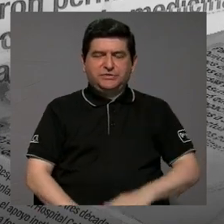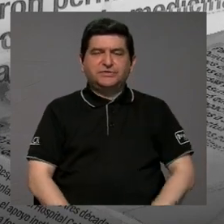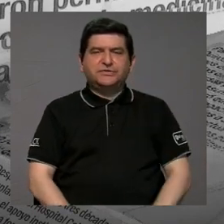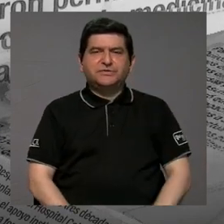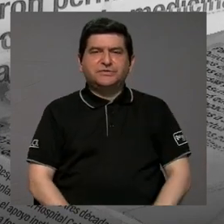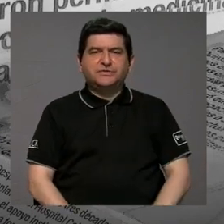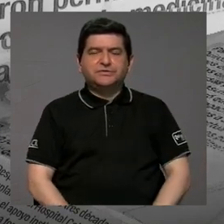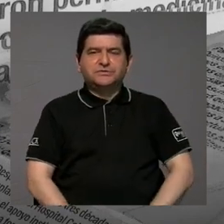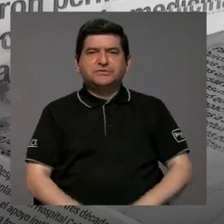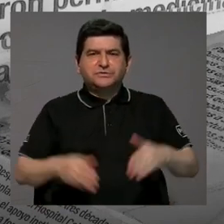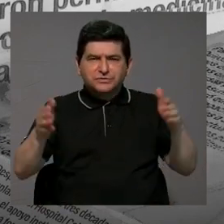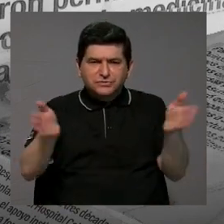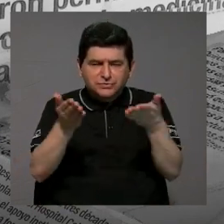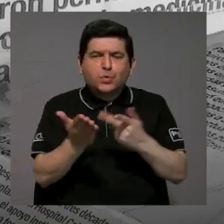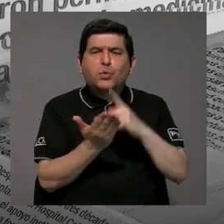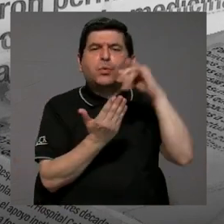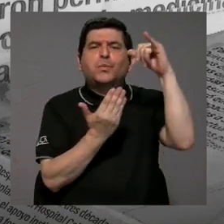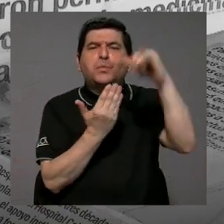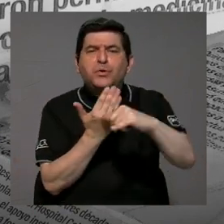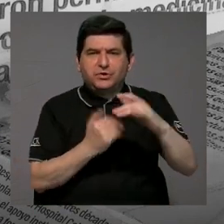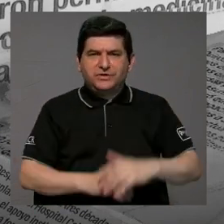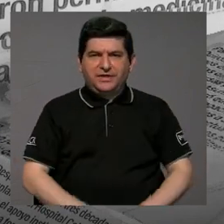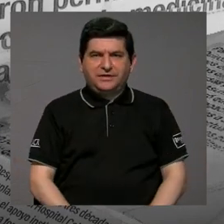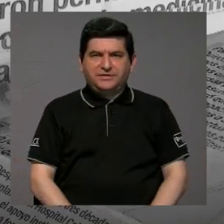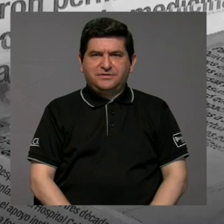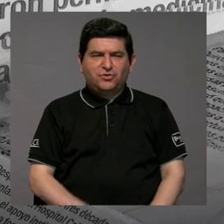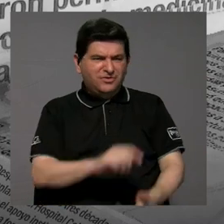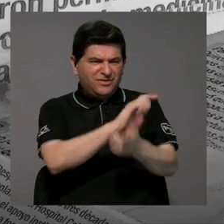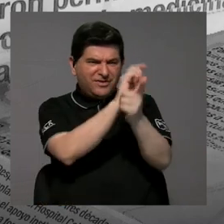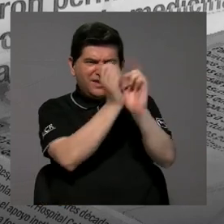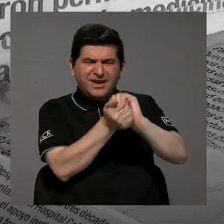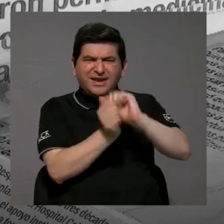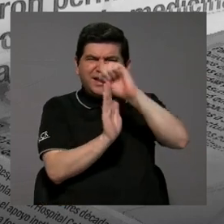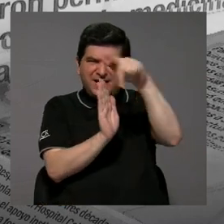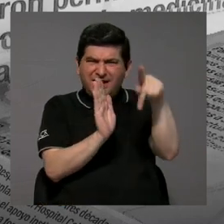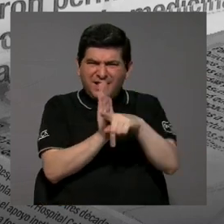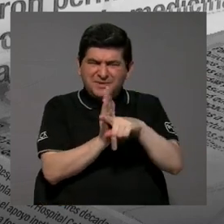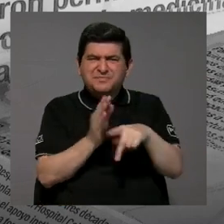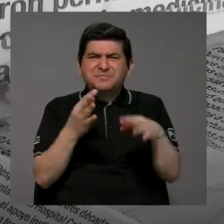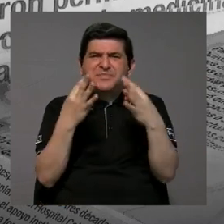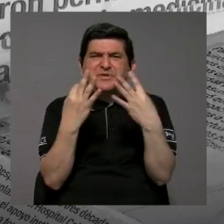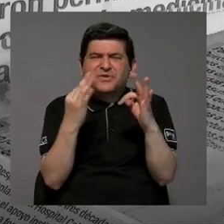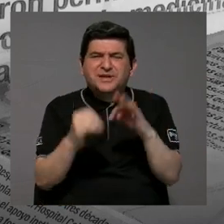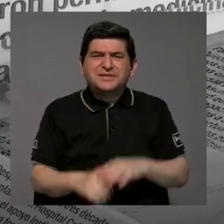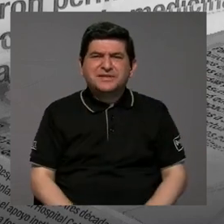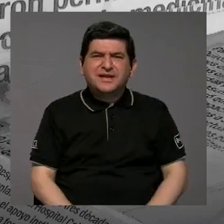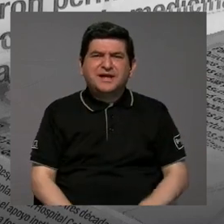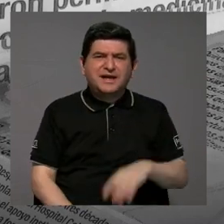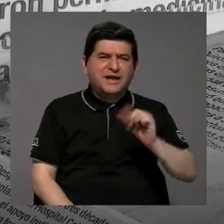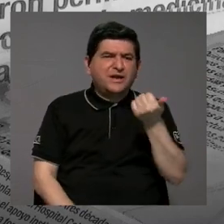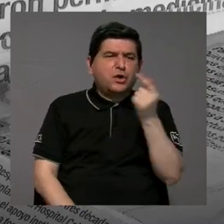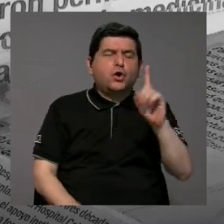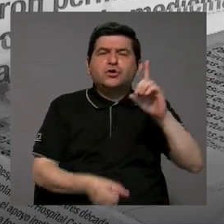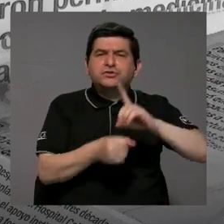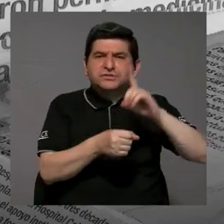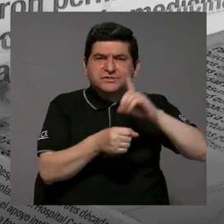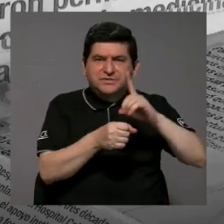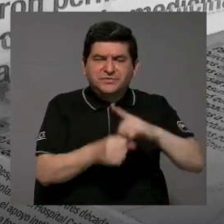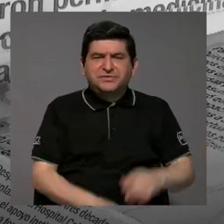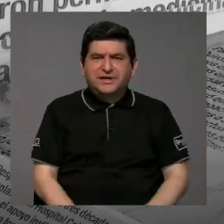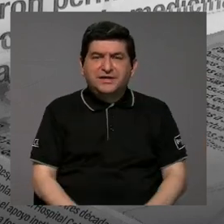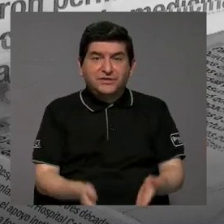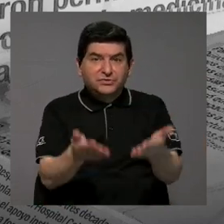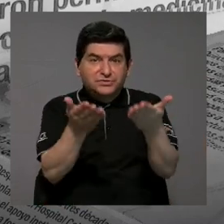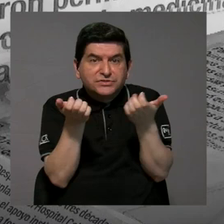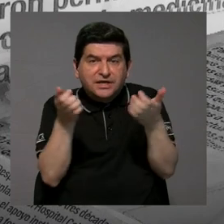impulsar un proyecto. ¿Cuál es la modificación constitucional que buscan esos socios parlamentarios para